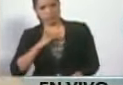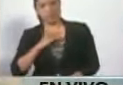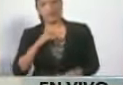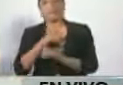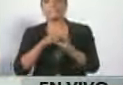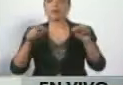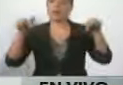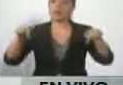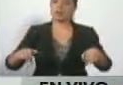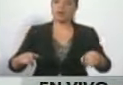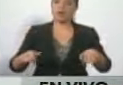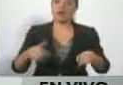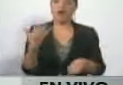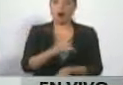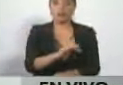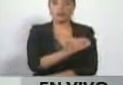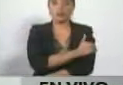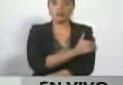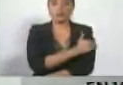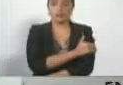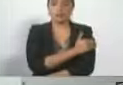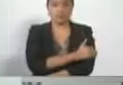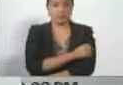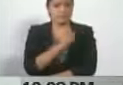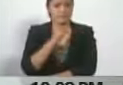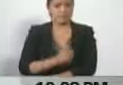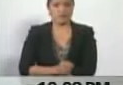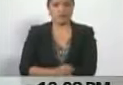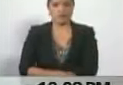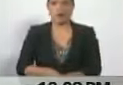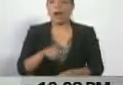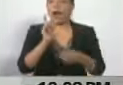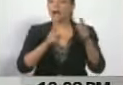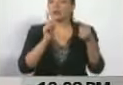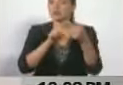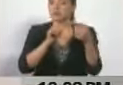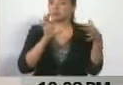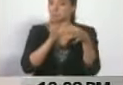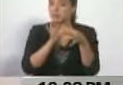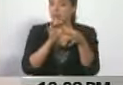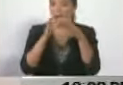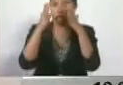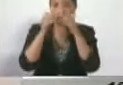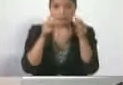una derecha muchos de ellos vinculados a acciones terroristas.